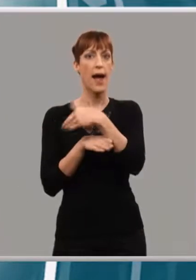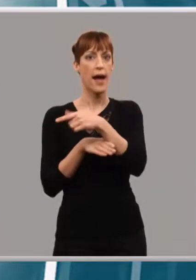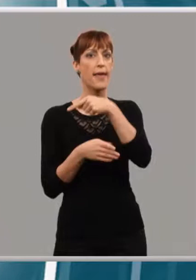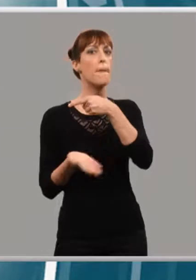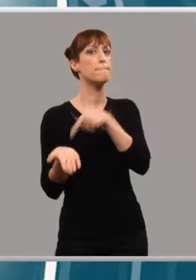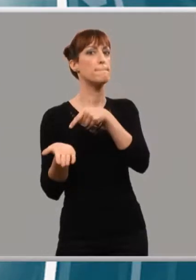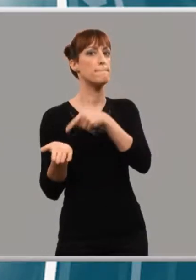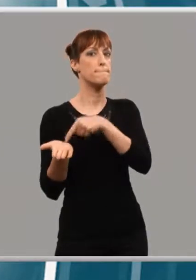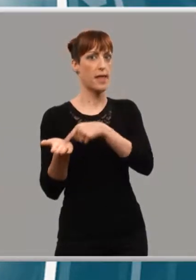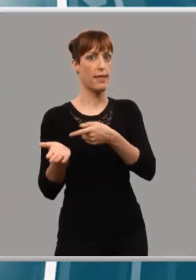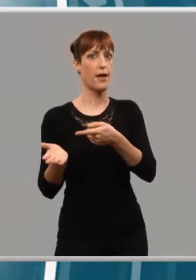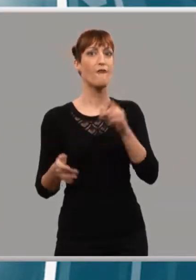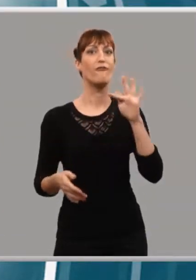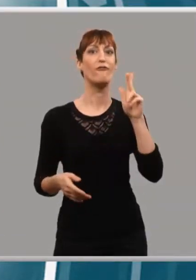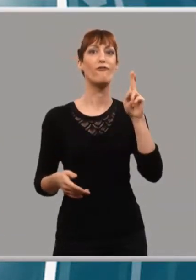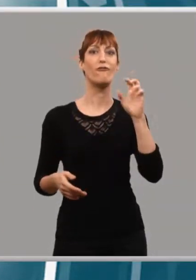desaprovechaba la oportunidad.